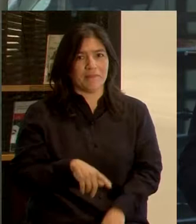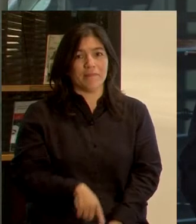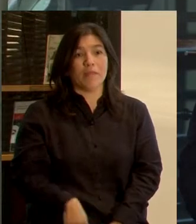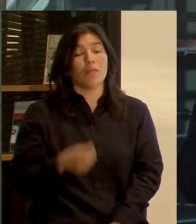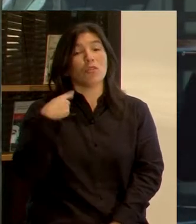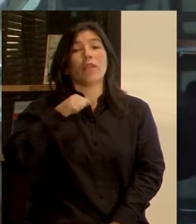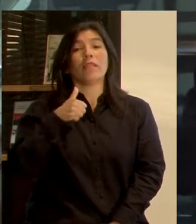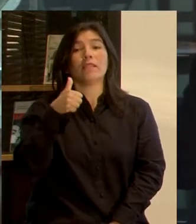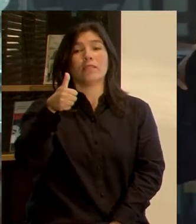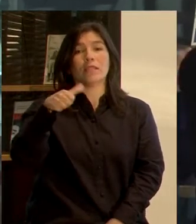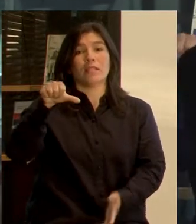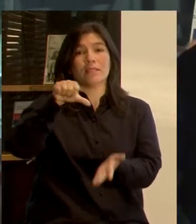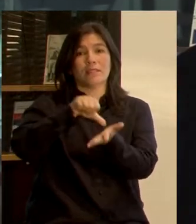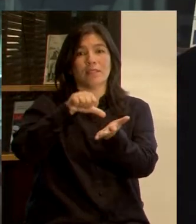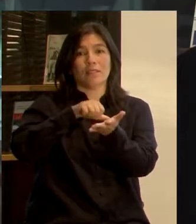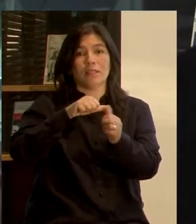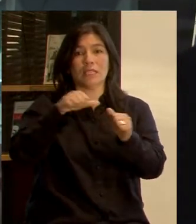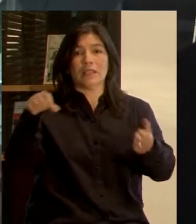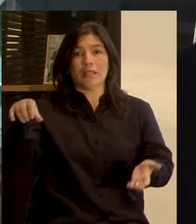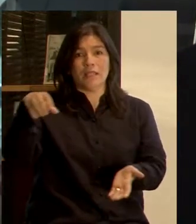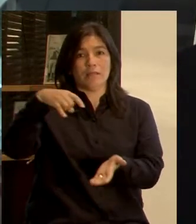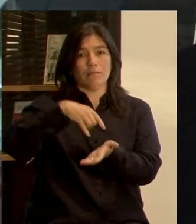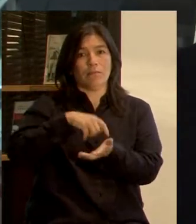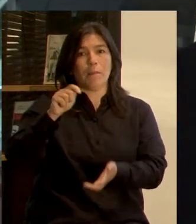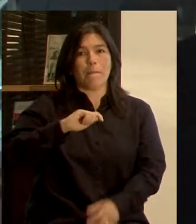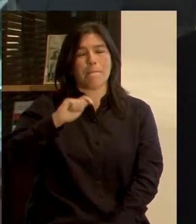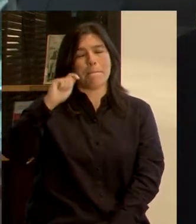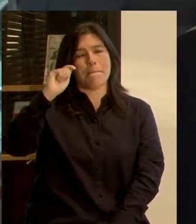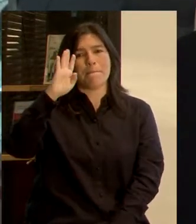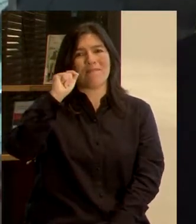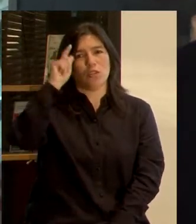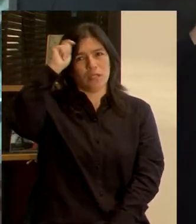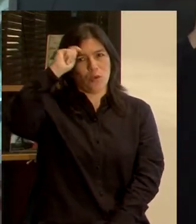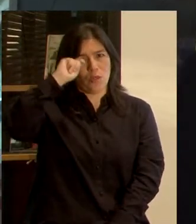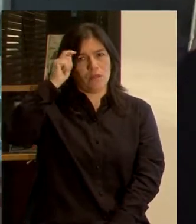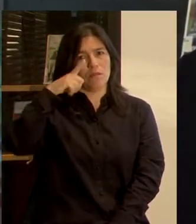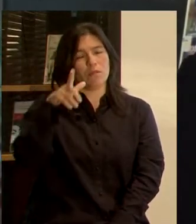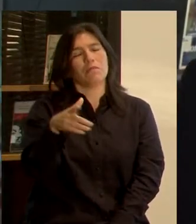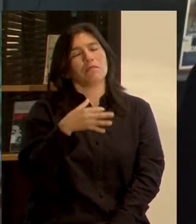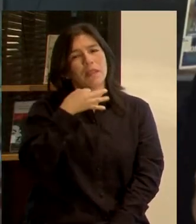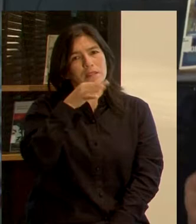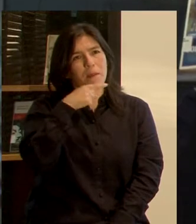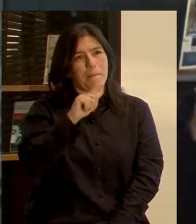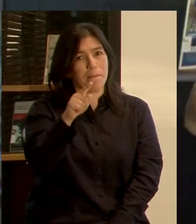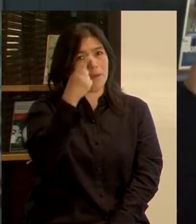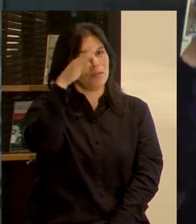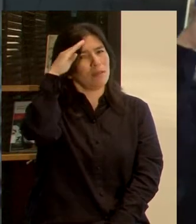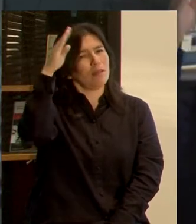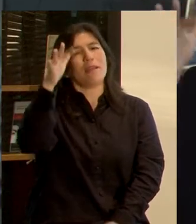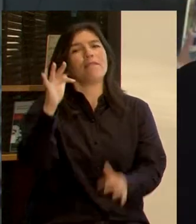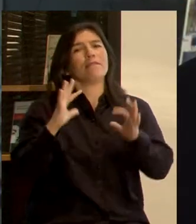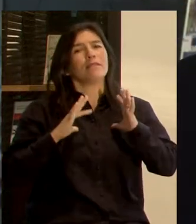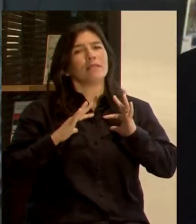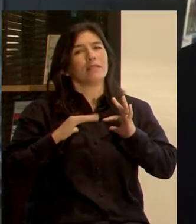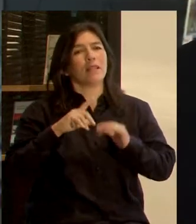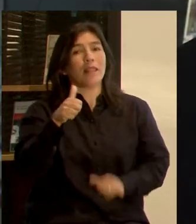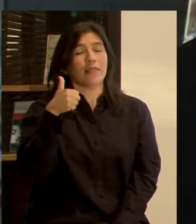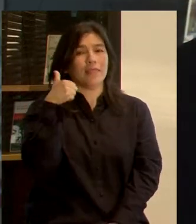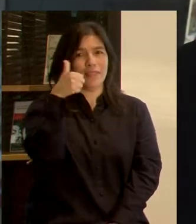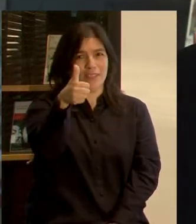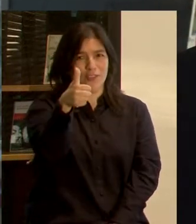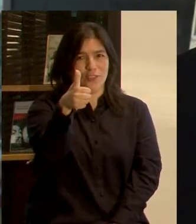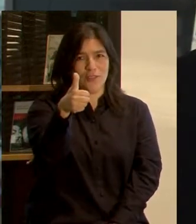como director del Centro de Extensión del Senado, Pablo Neruda, no puedo dejar pasar la ocasión de saludar y felicitar al director